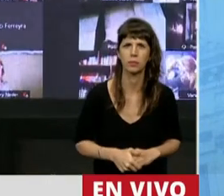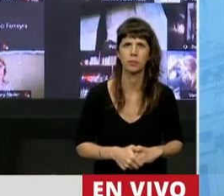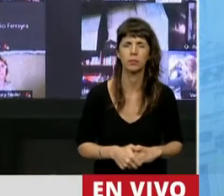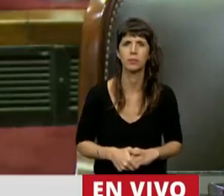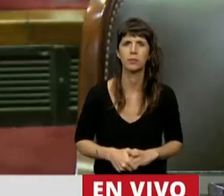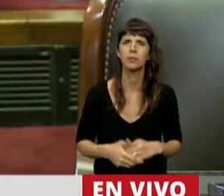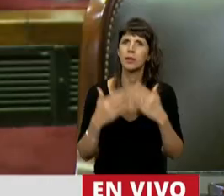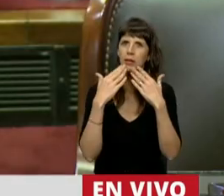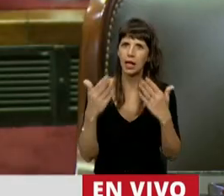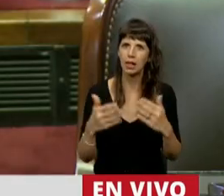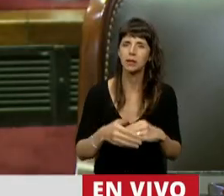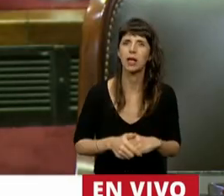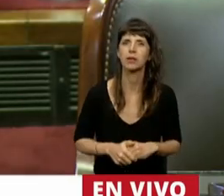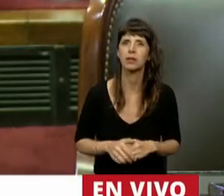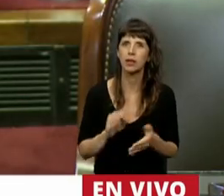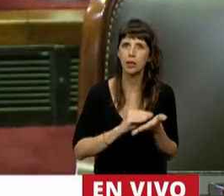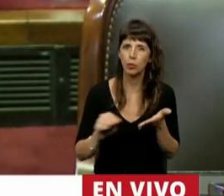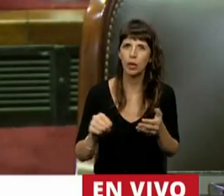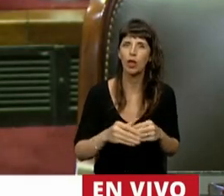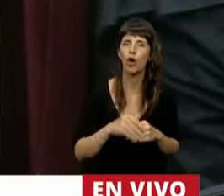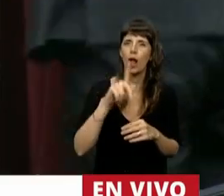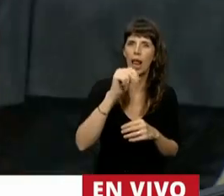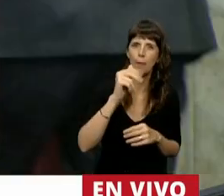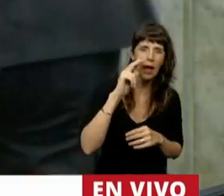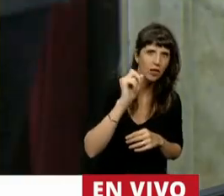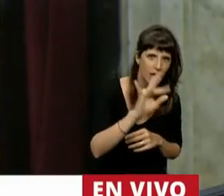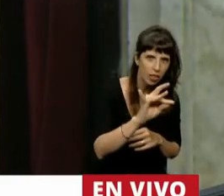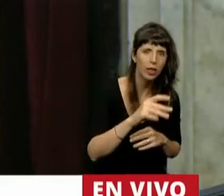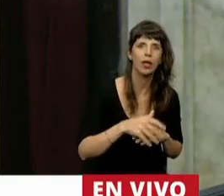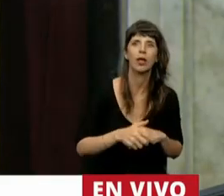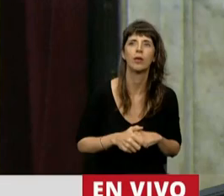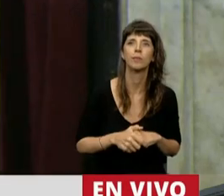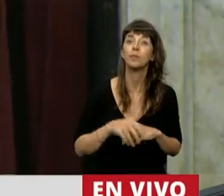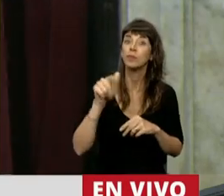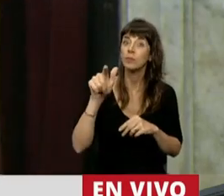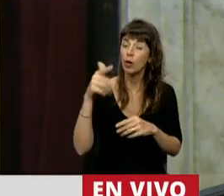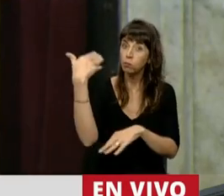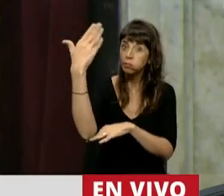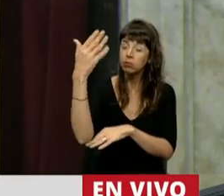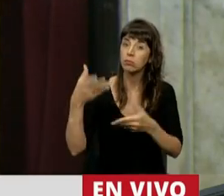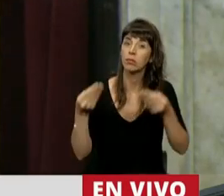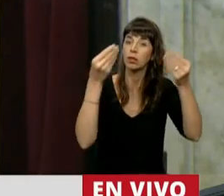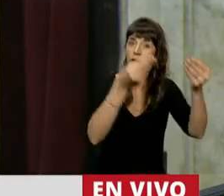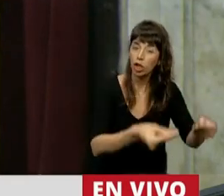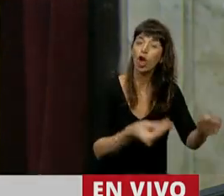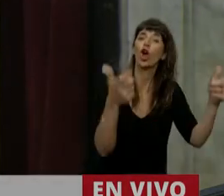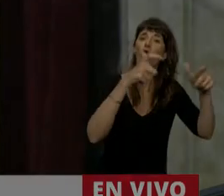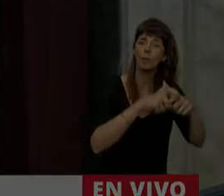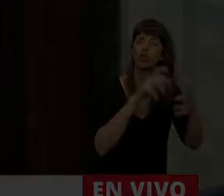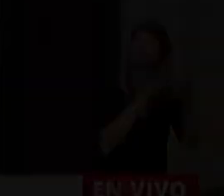Muchas gracias, señor diputado de la Madrid. Su cuestión de privilegio va a la Comisión de Asuntos Constitucionales.